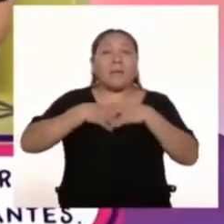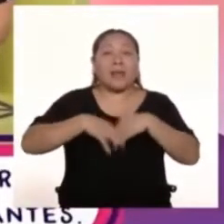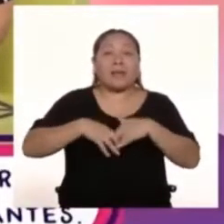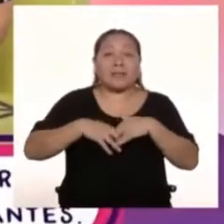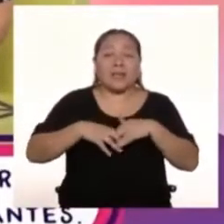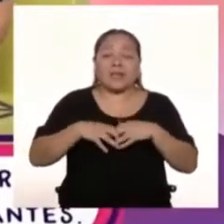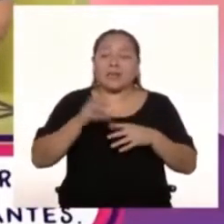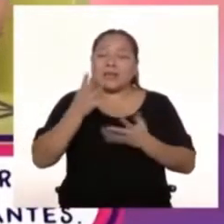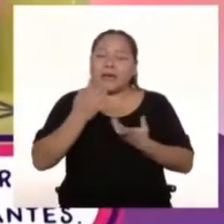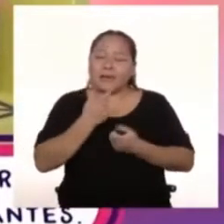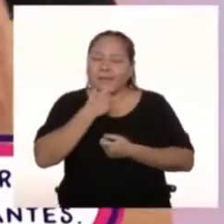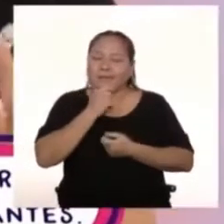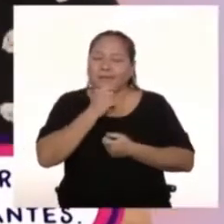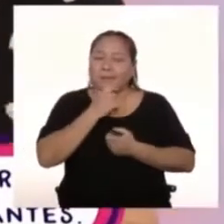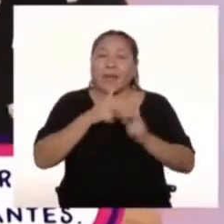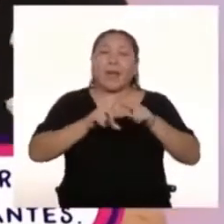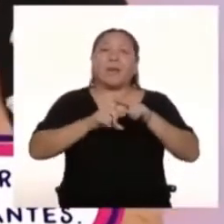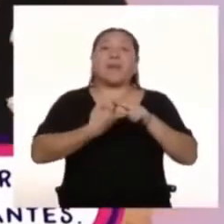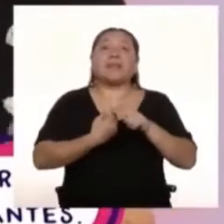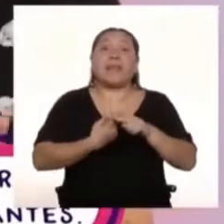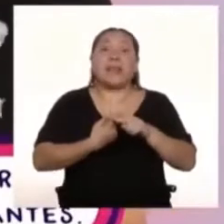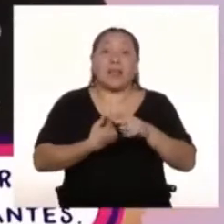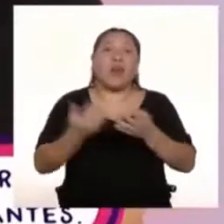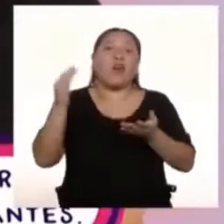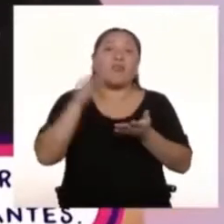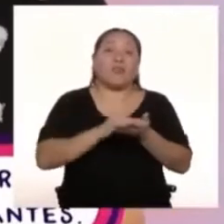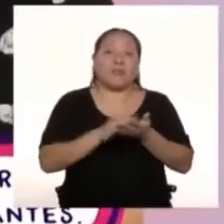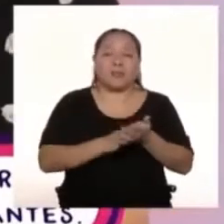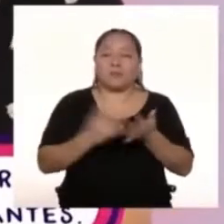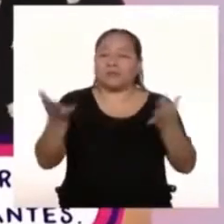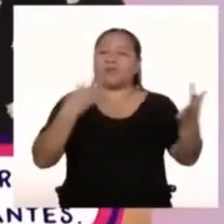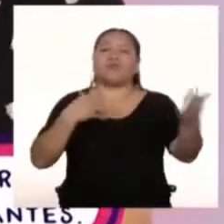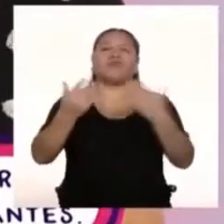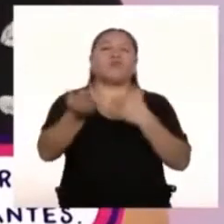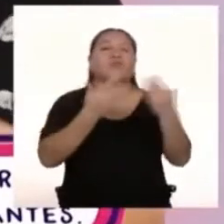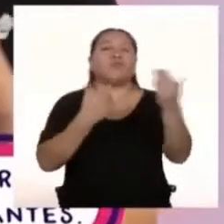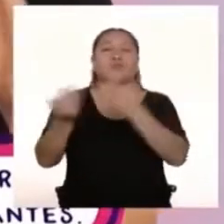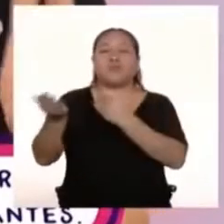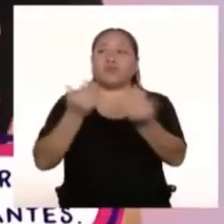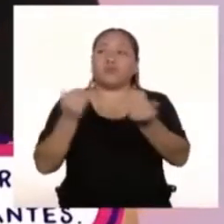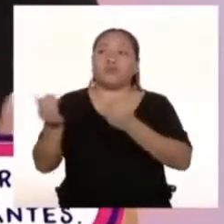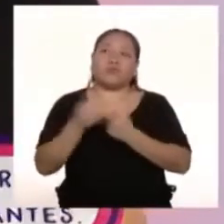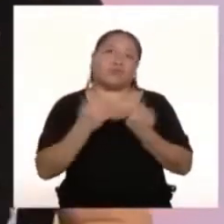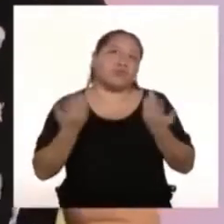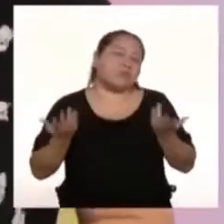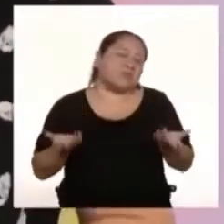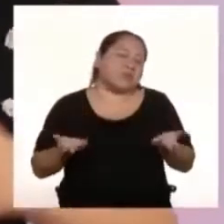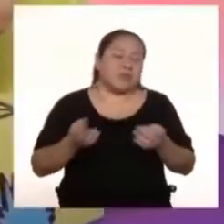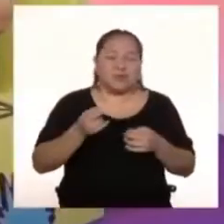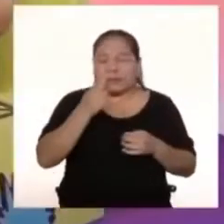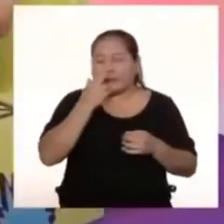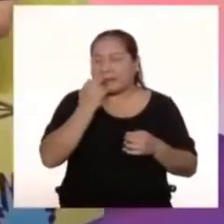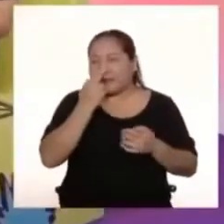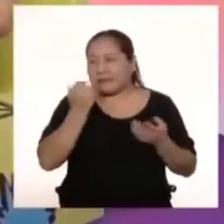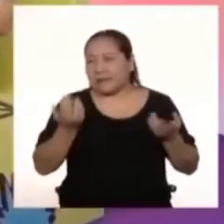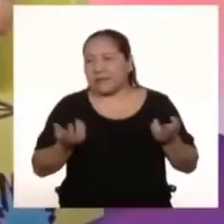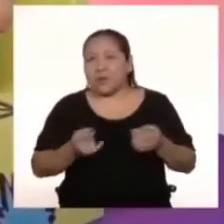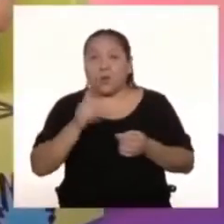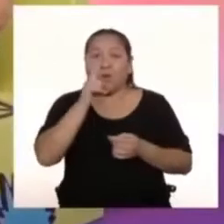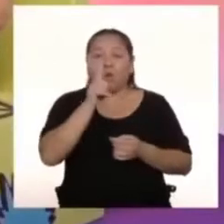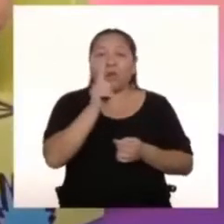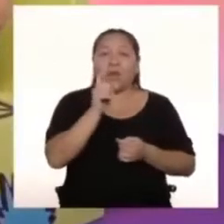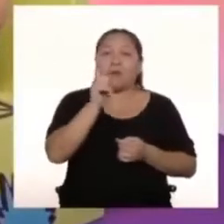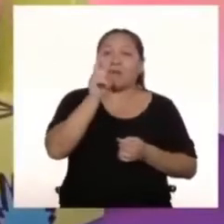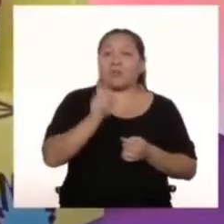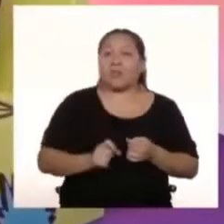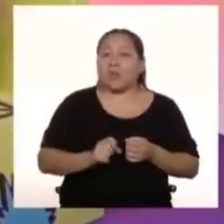Entonces Crean un evento Grande Masivo En el que Por alguna extraña razón O un héroe O